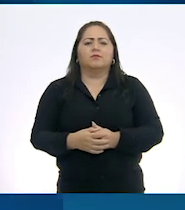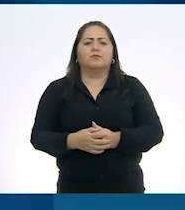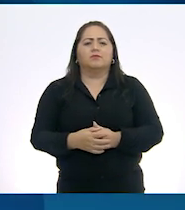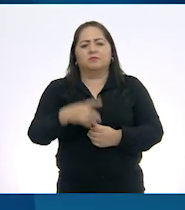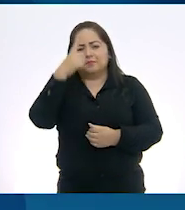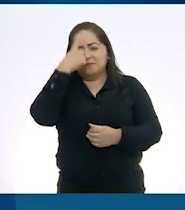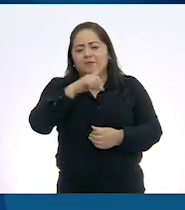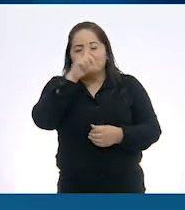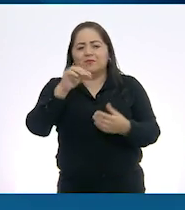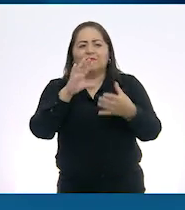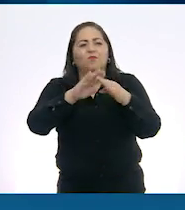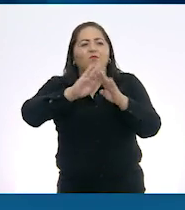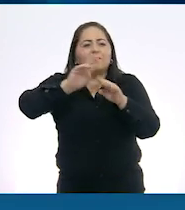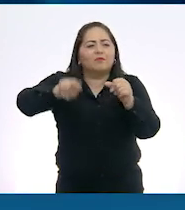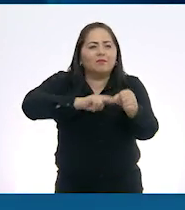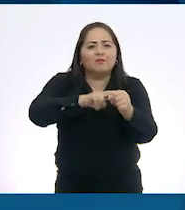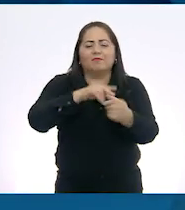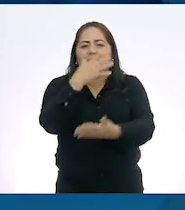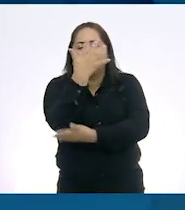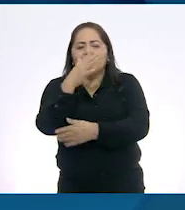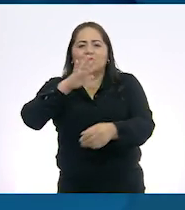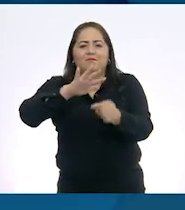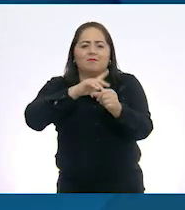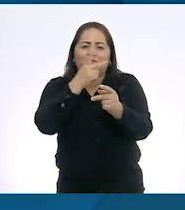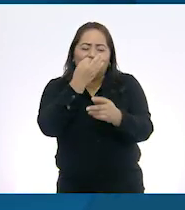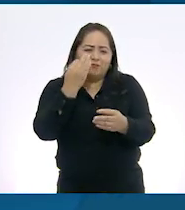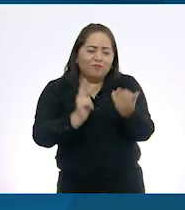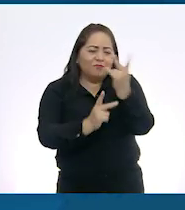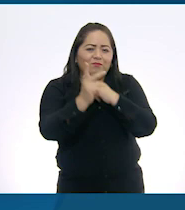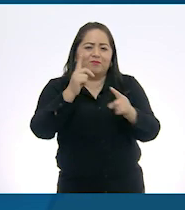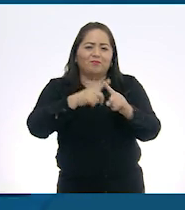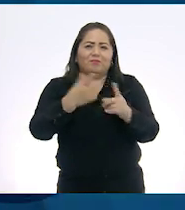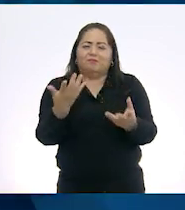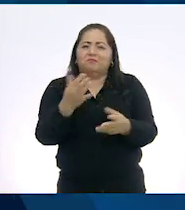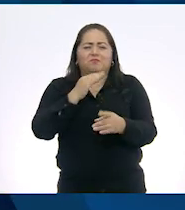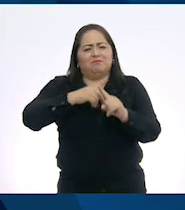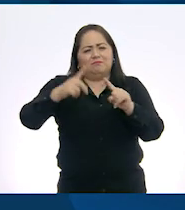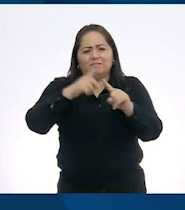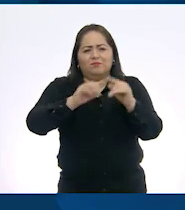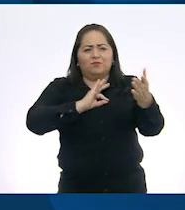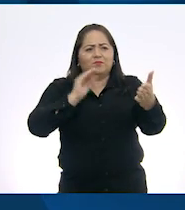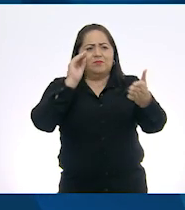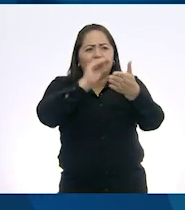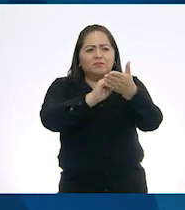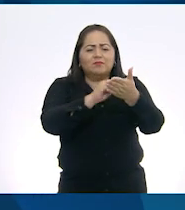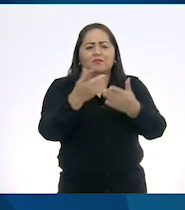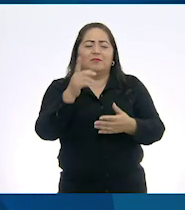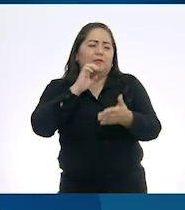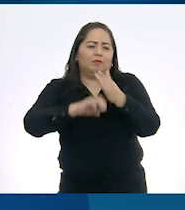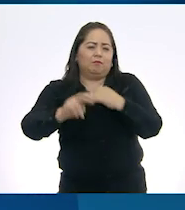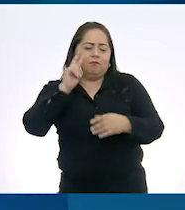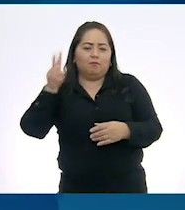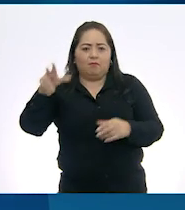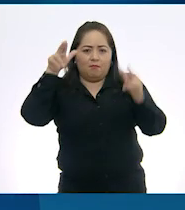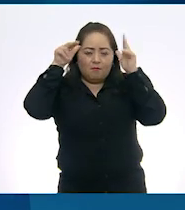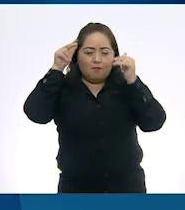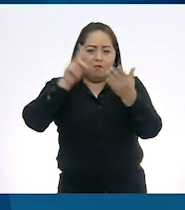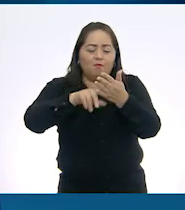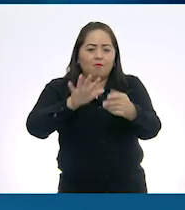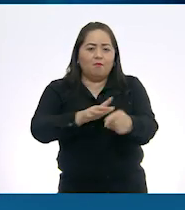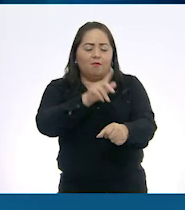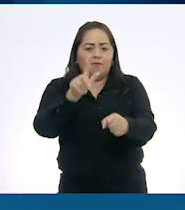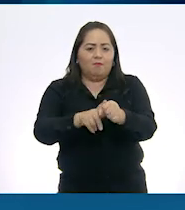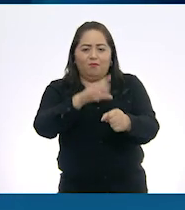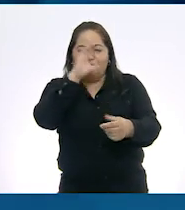Para con la naturaleza, para con cuidado de los animales, para con el, tenemos ahí